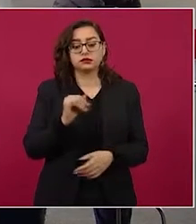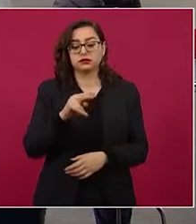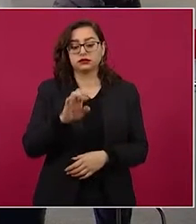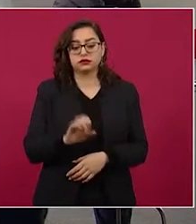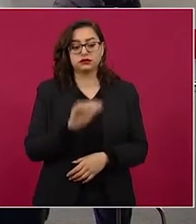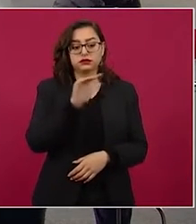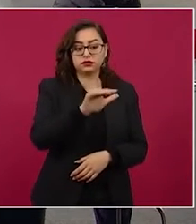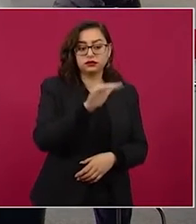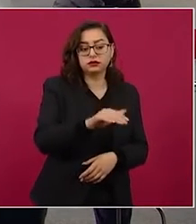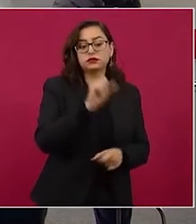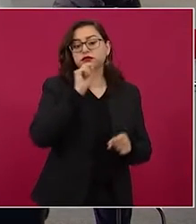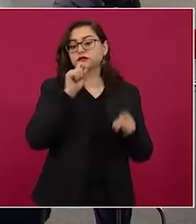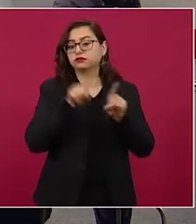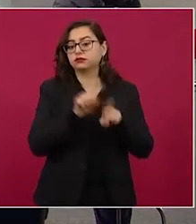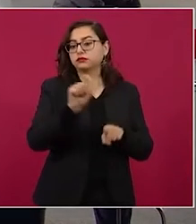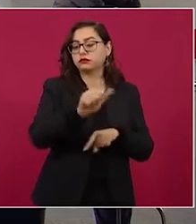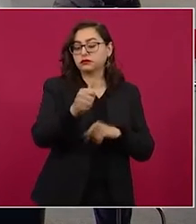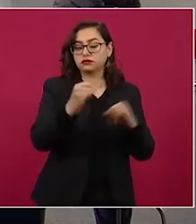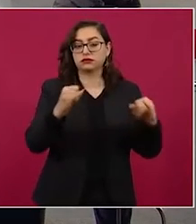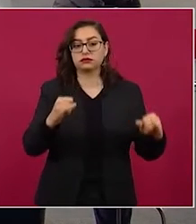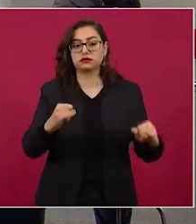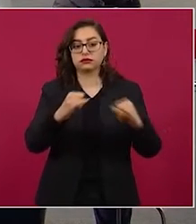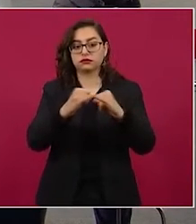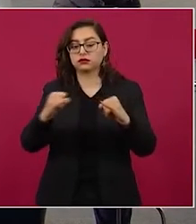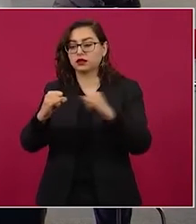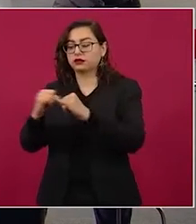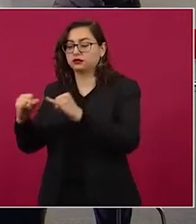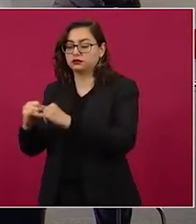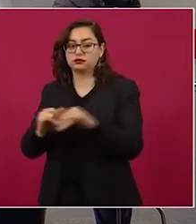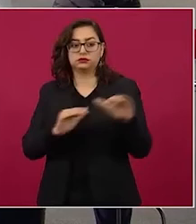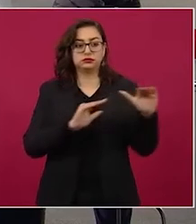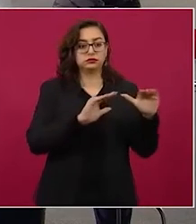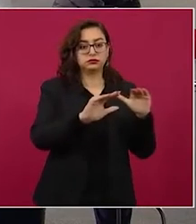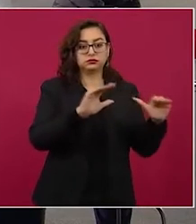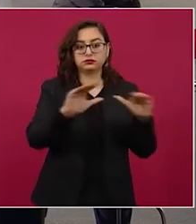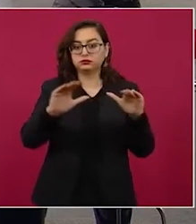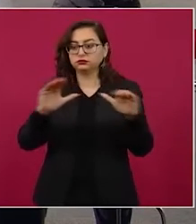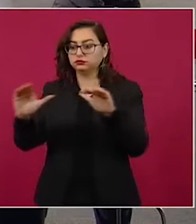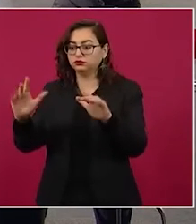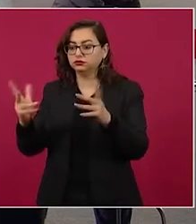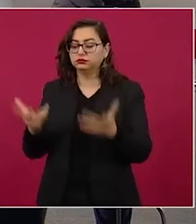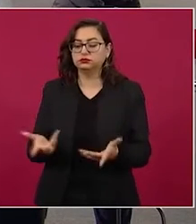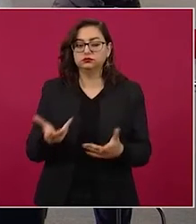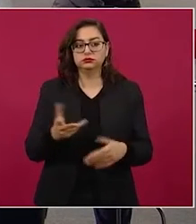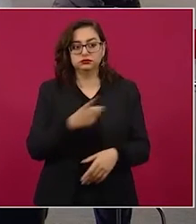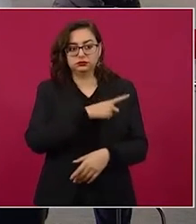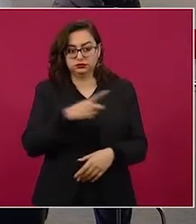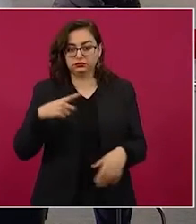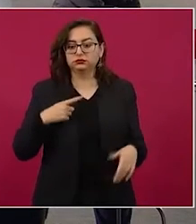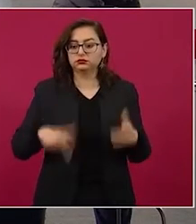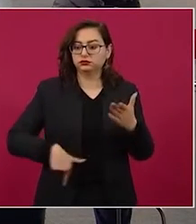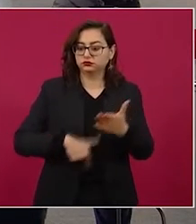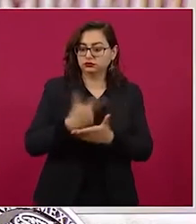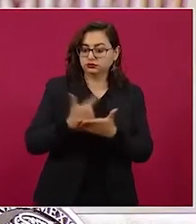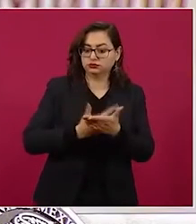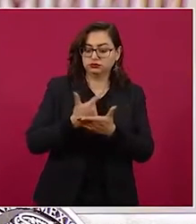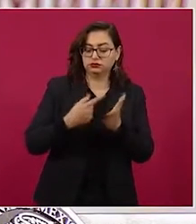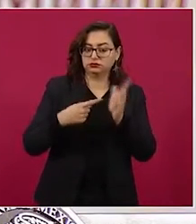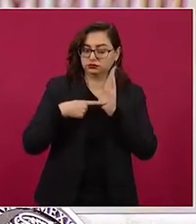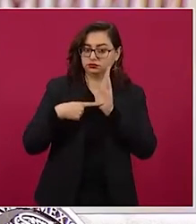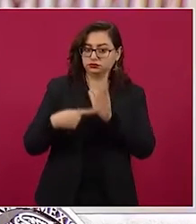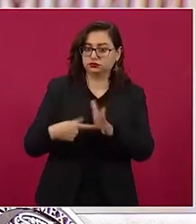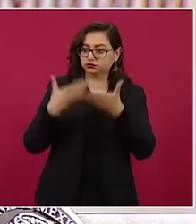instituciones, pues es no nada más que se transparente, sino que se ajuste